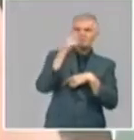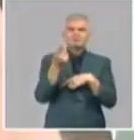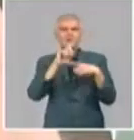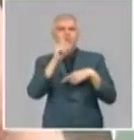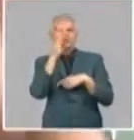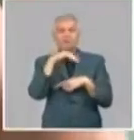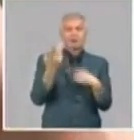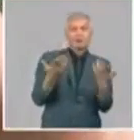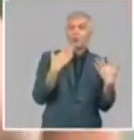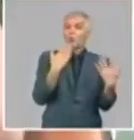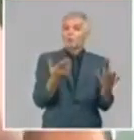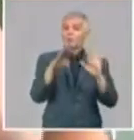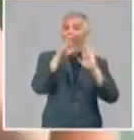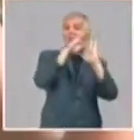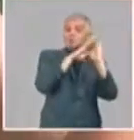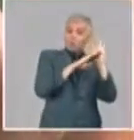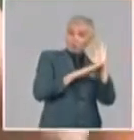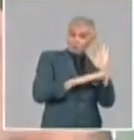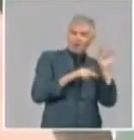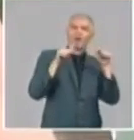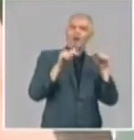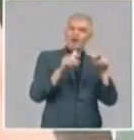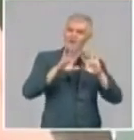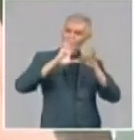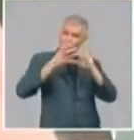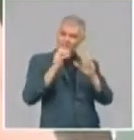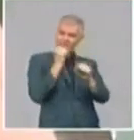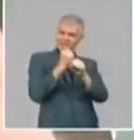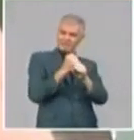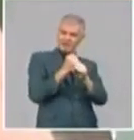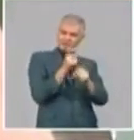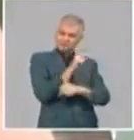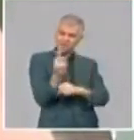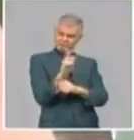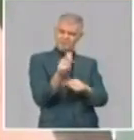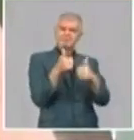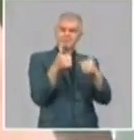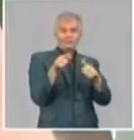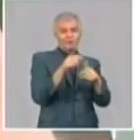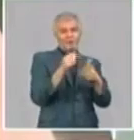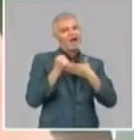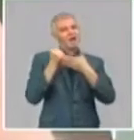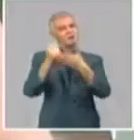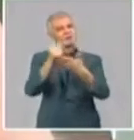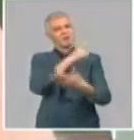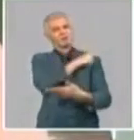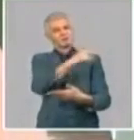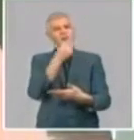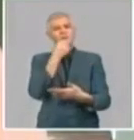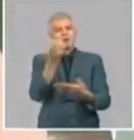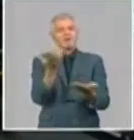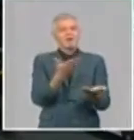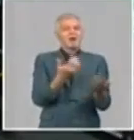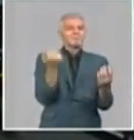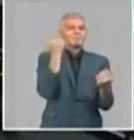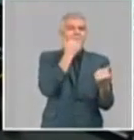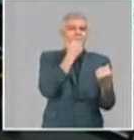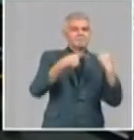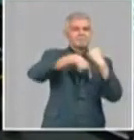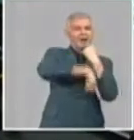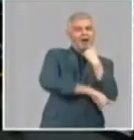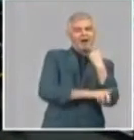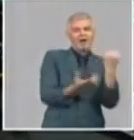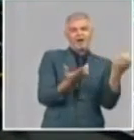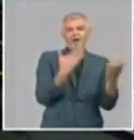metodológicamente la manera en que se está trabajando también es una ayuda para el docente para seguir reforzando su contenido y su conocimiento. Ha sido una